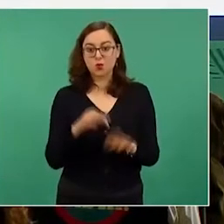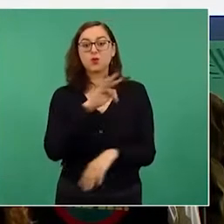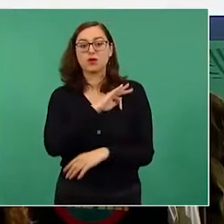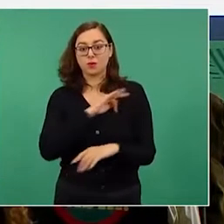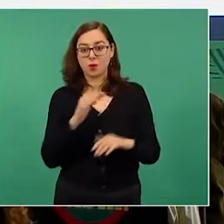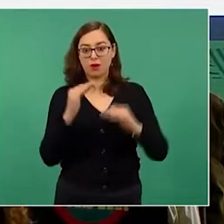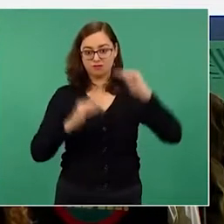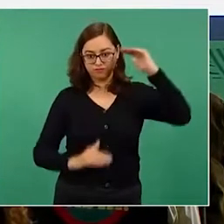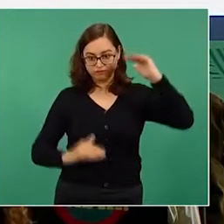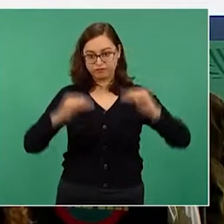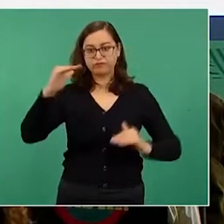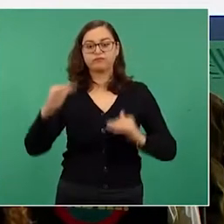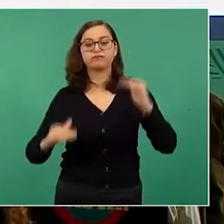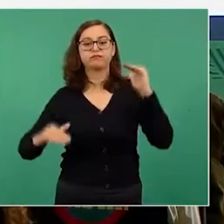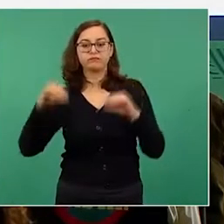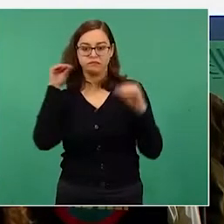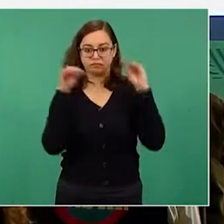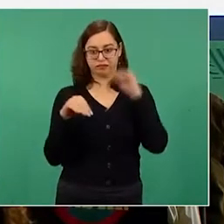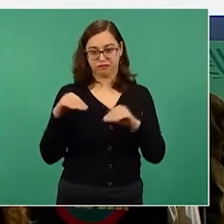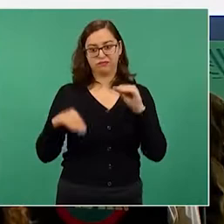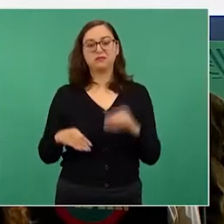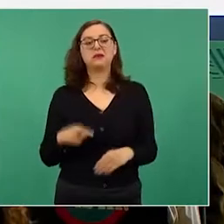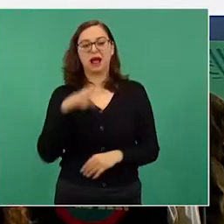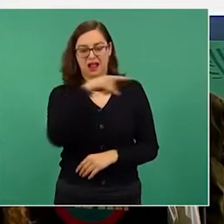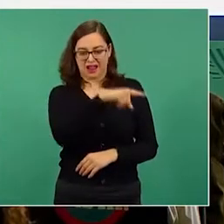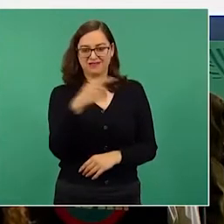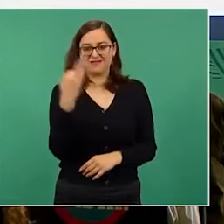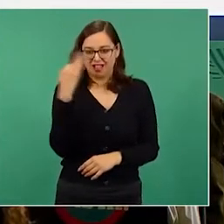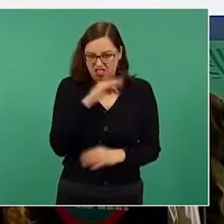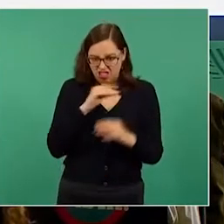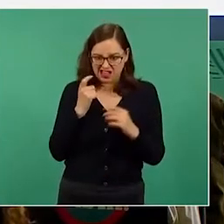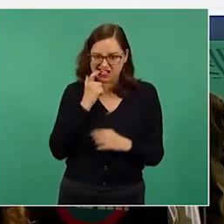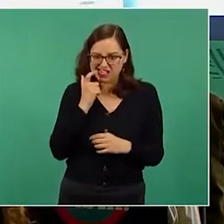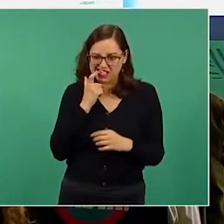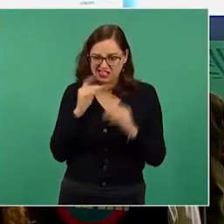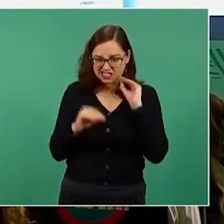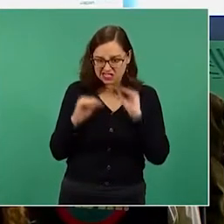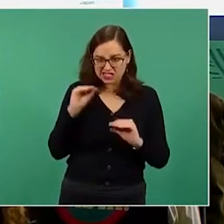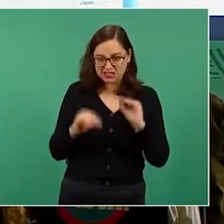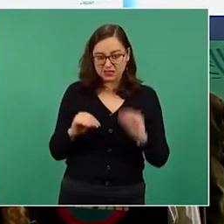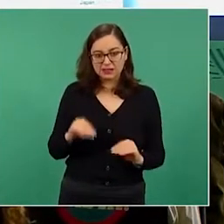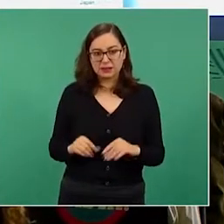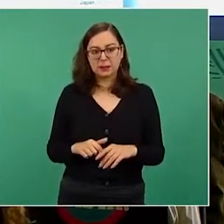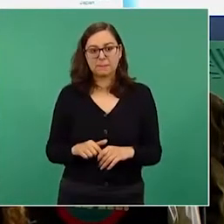truquearla, como aquí aparece. Entonces, la siguiente, por favor.